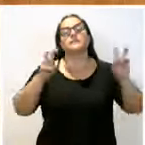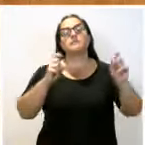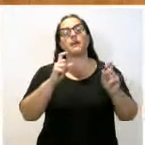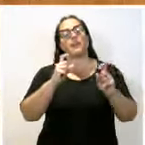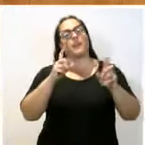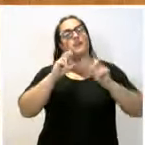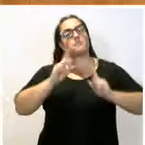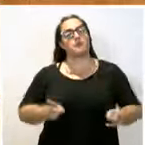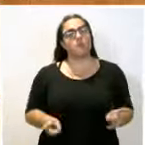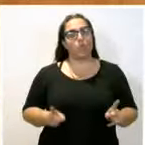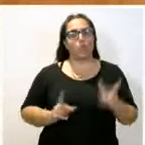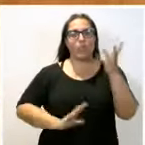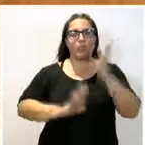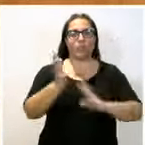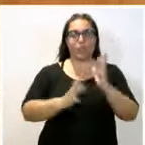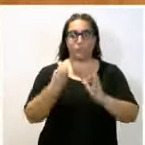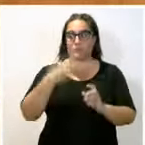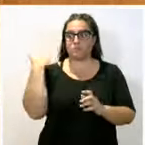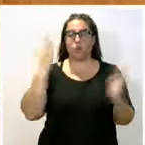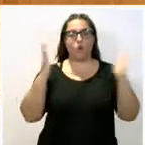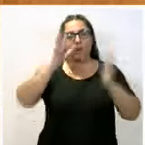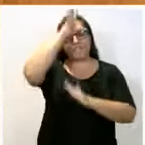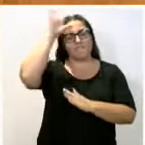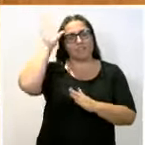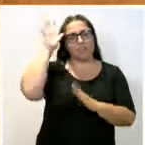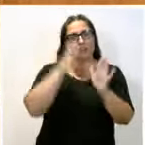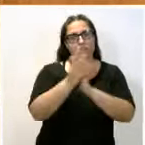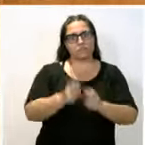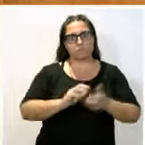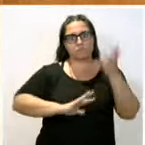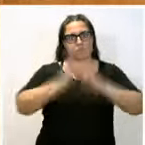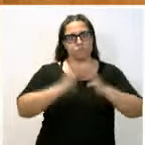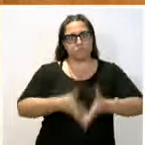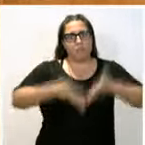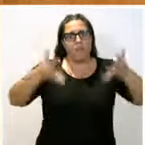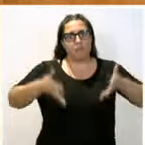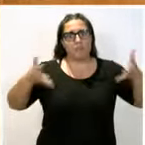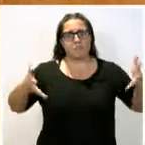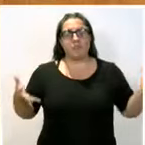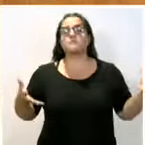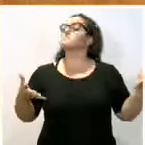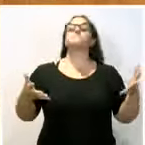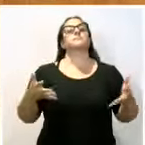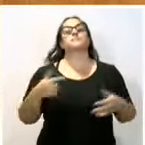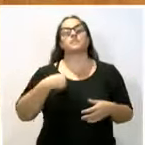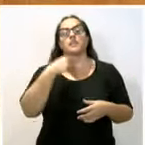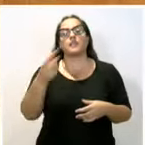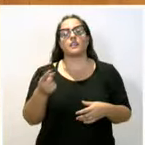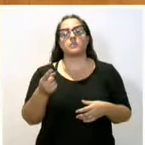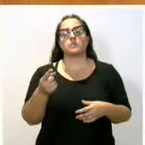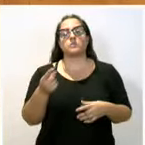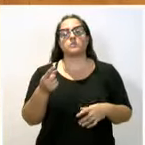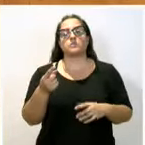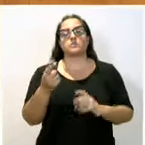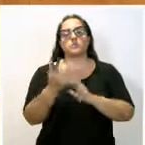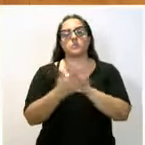cómo este verano se han incrementado sustancialmente. Y le afeábamos que no había hecho ni una sola mención a la